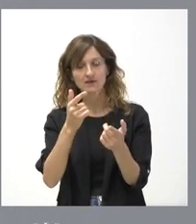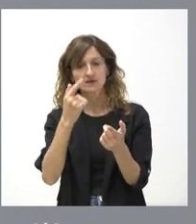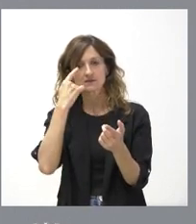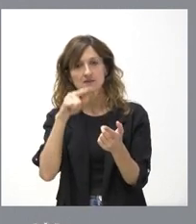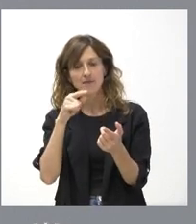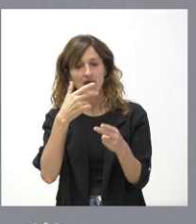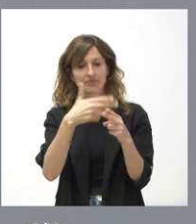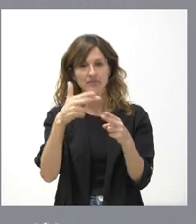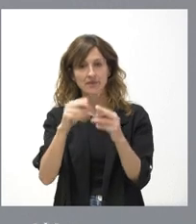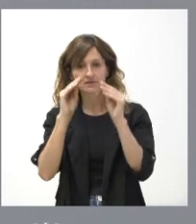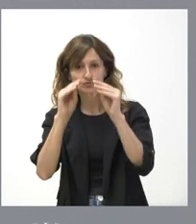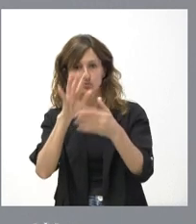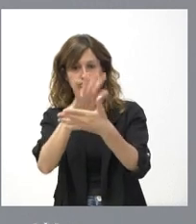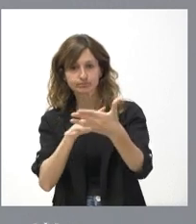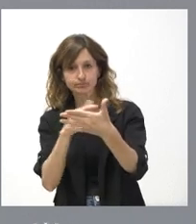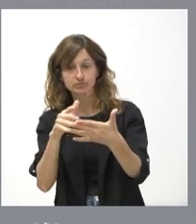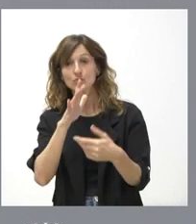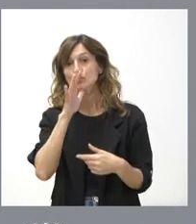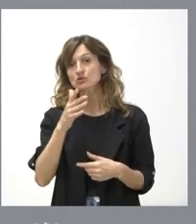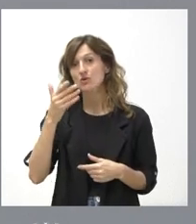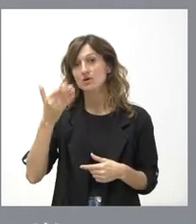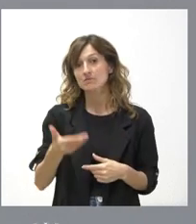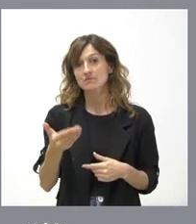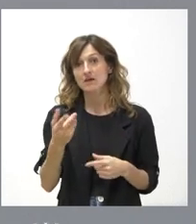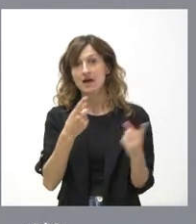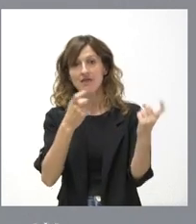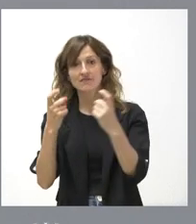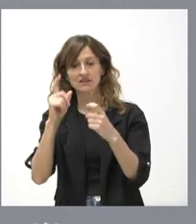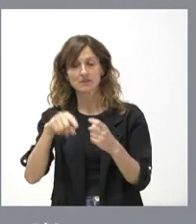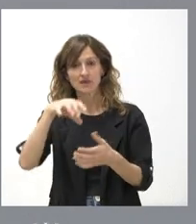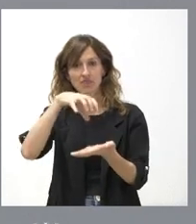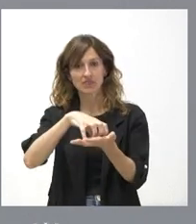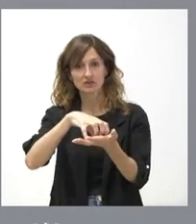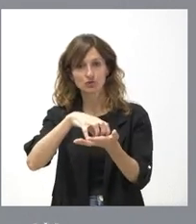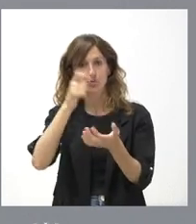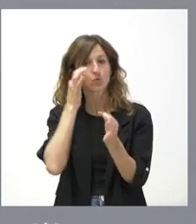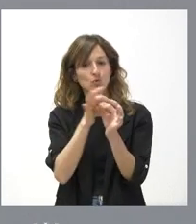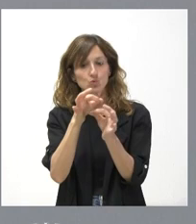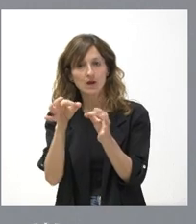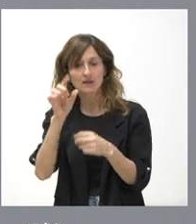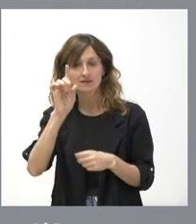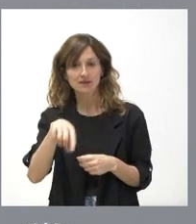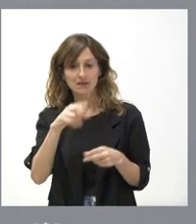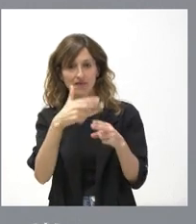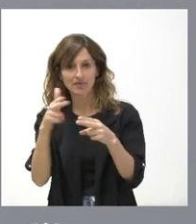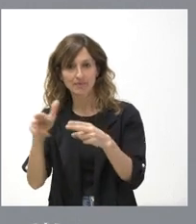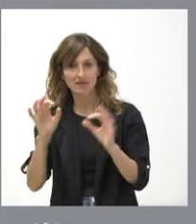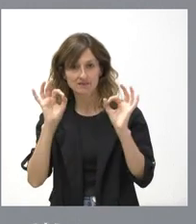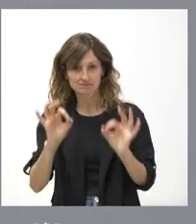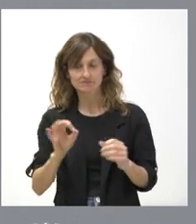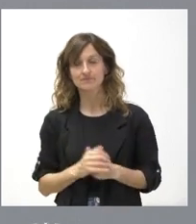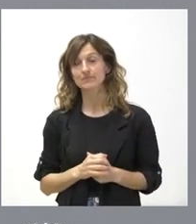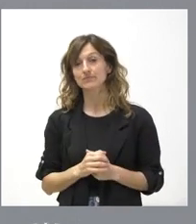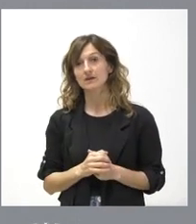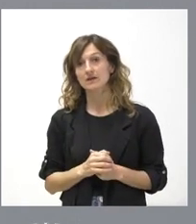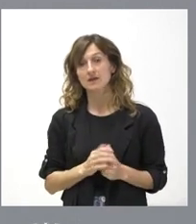rutas, sus actividades y, para eso, es necesario también en los centros rurales este tipo de actividades. Y, por otra parte,